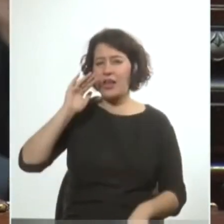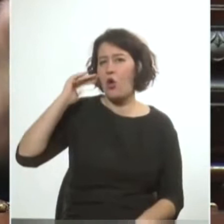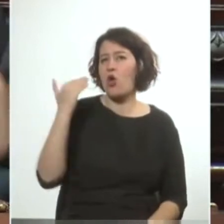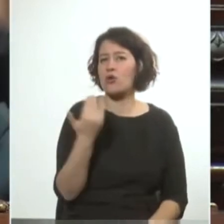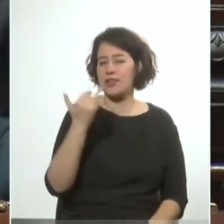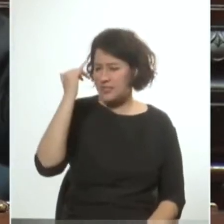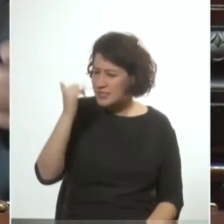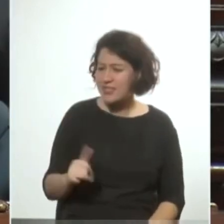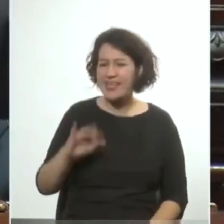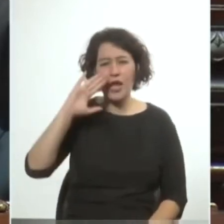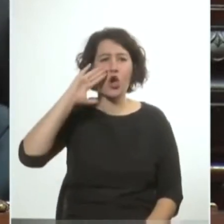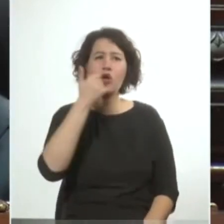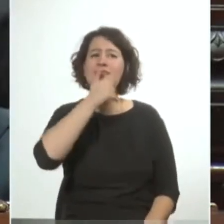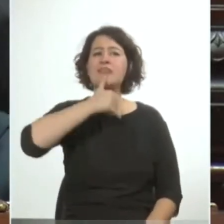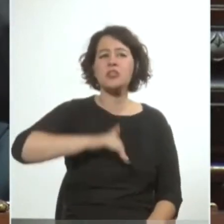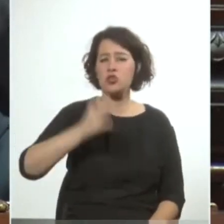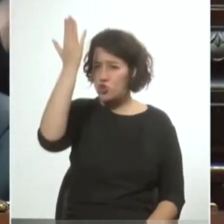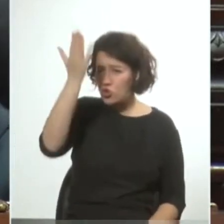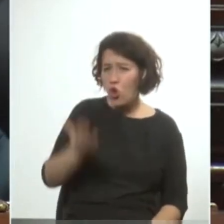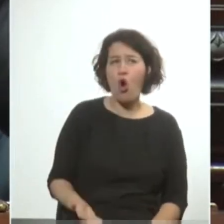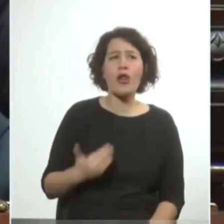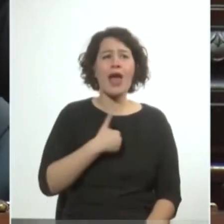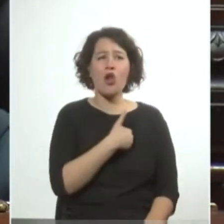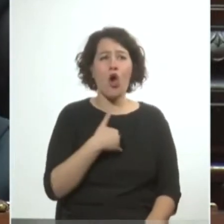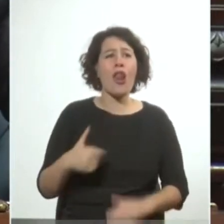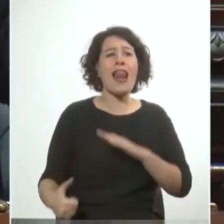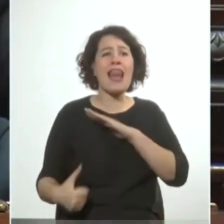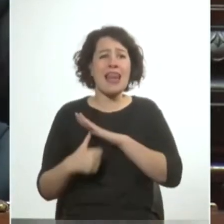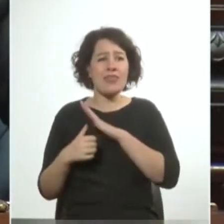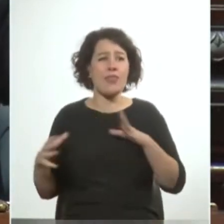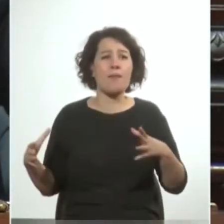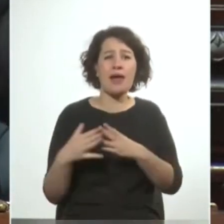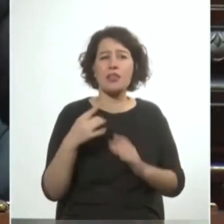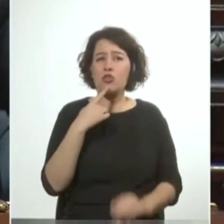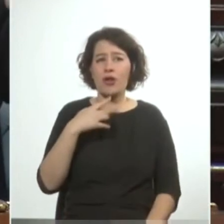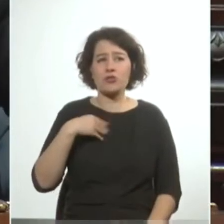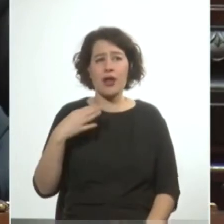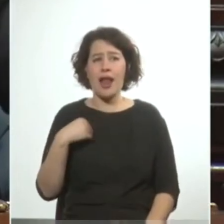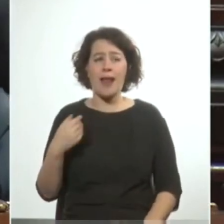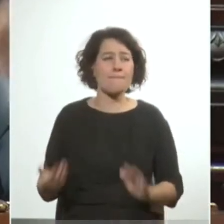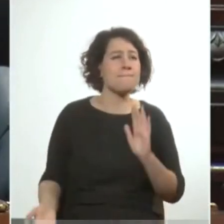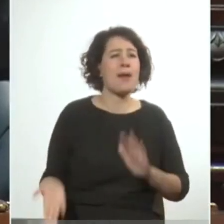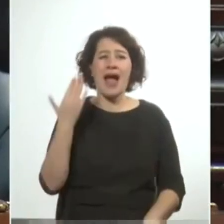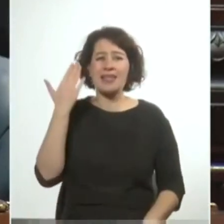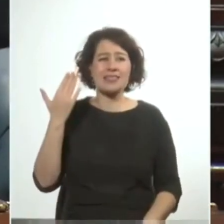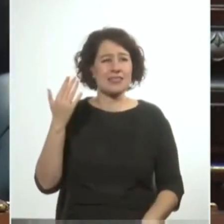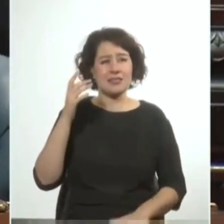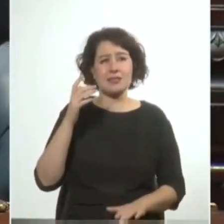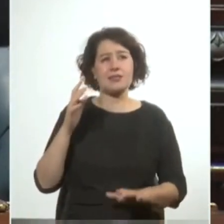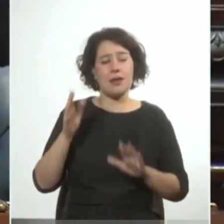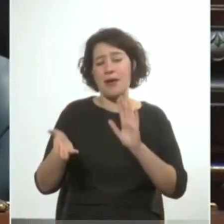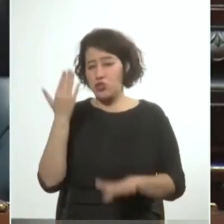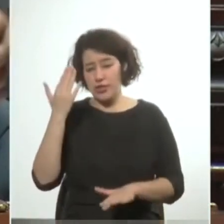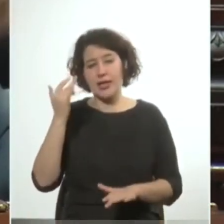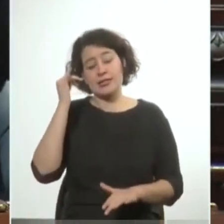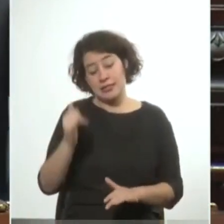que se reconozca históricamente el rol que el líder del partido nacional y que el partido nacional la mayoría del partido nacional si